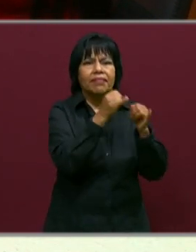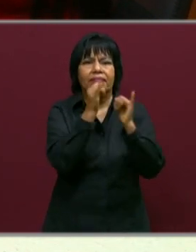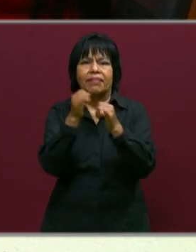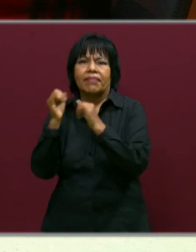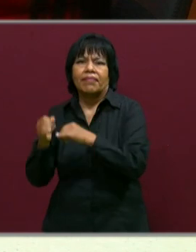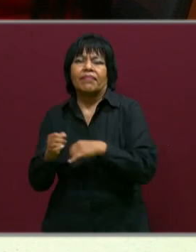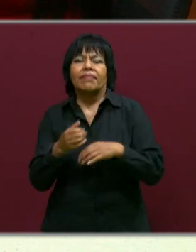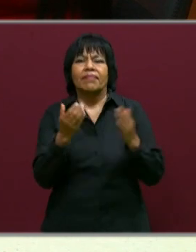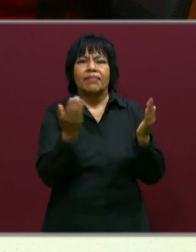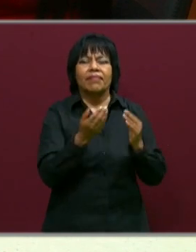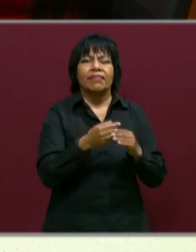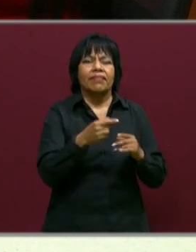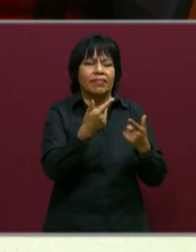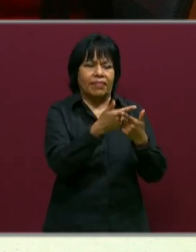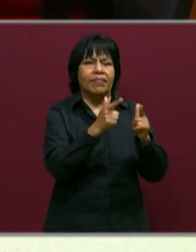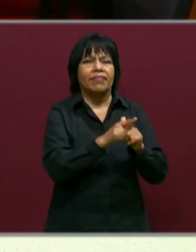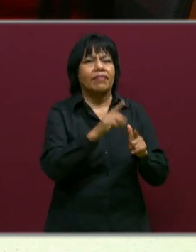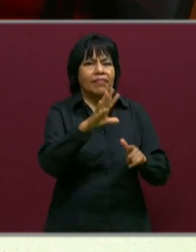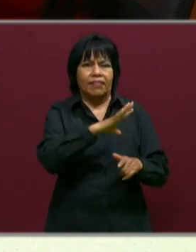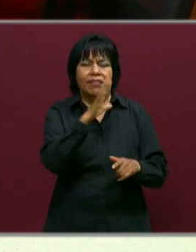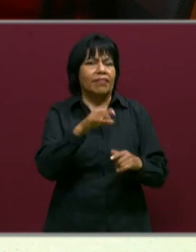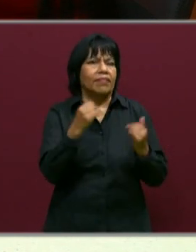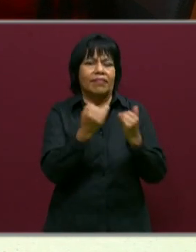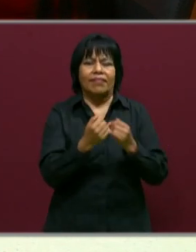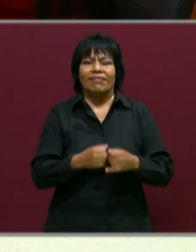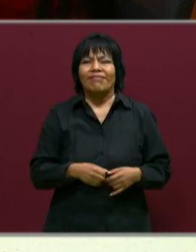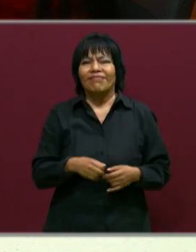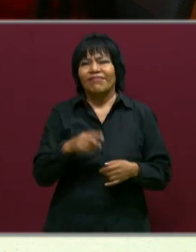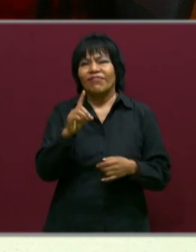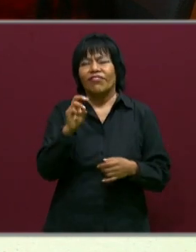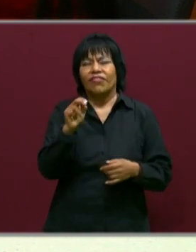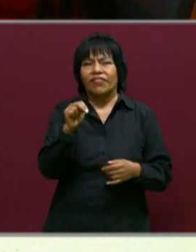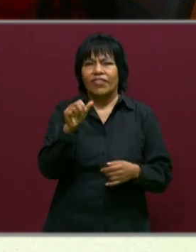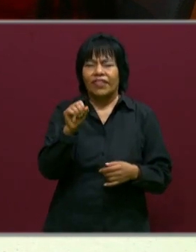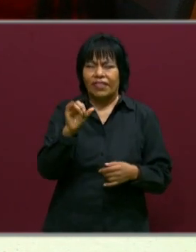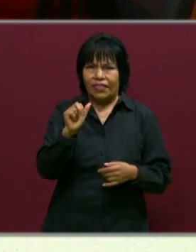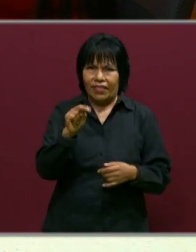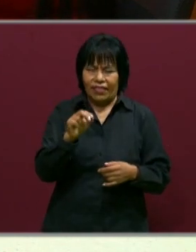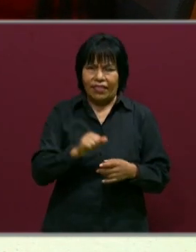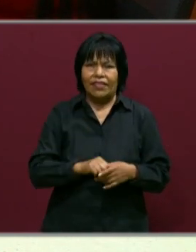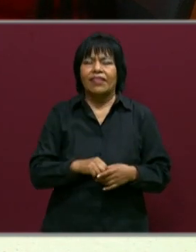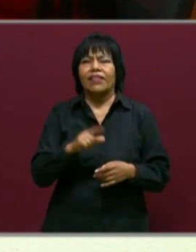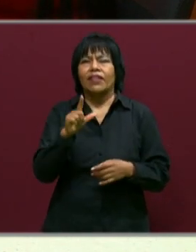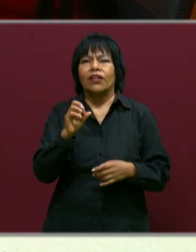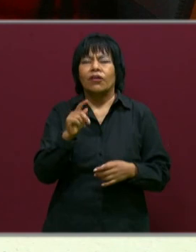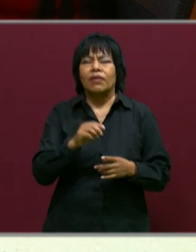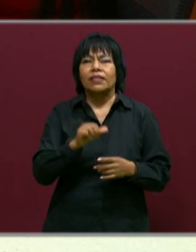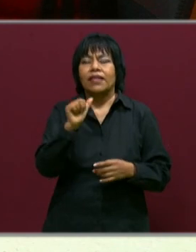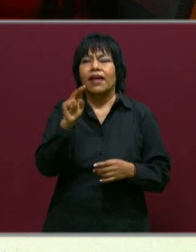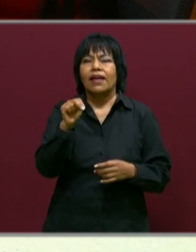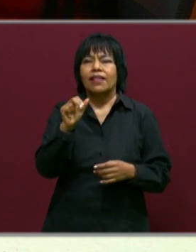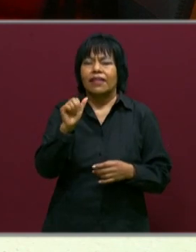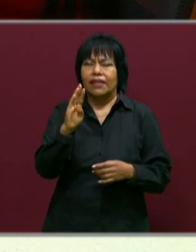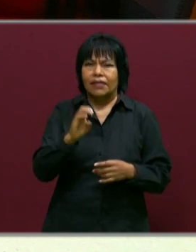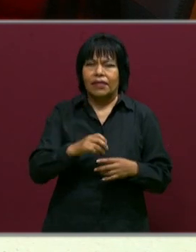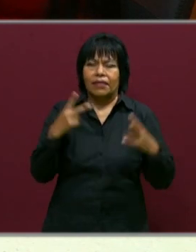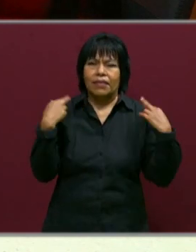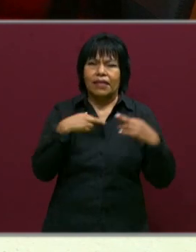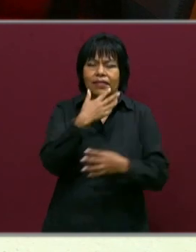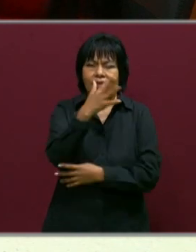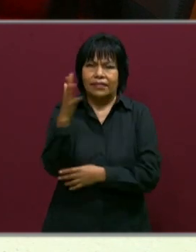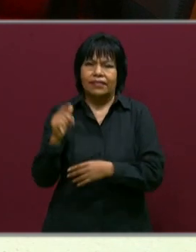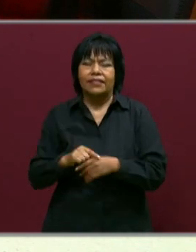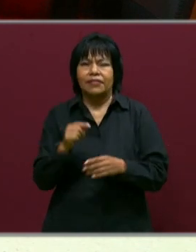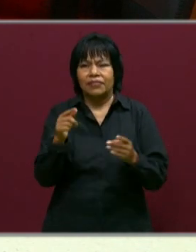de cada uno de mis alumnos y de mi grupo en general. Excelente, don Aciana. Muchísimas gracias, don Aciana López Hernández y Anabel Huerta de Ita, maestras de educación